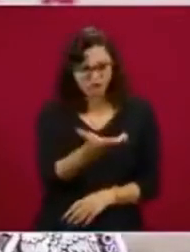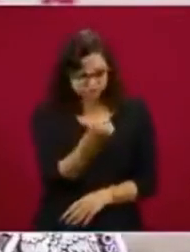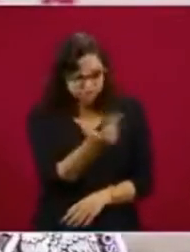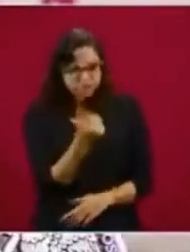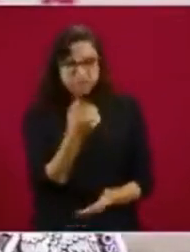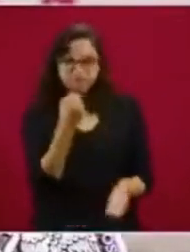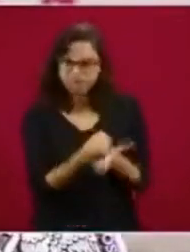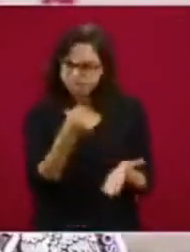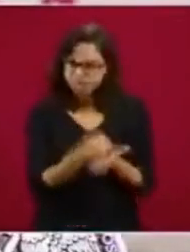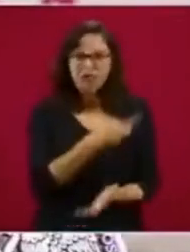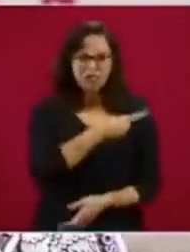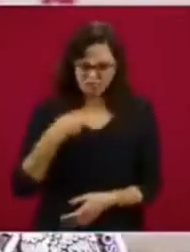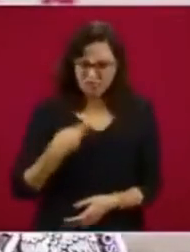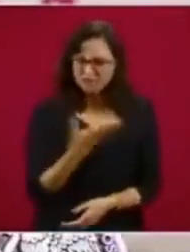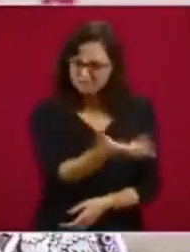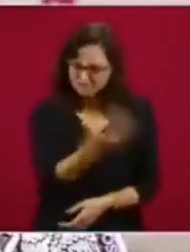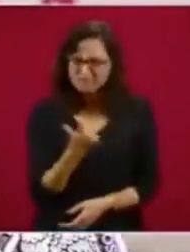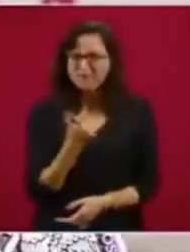público.